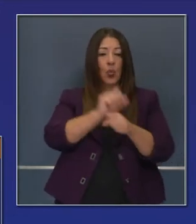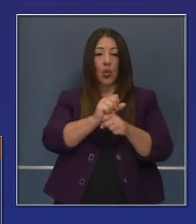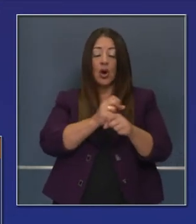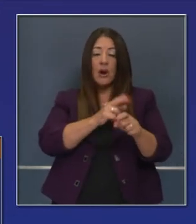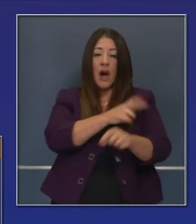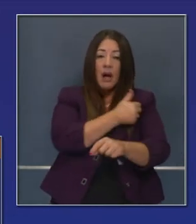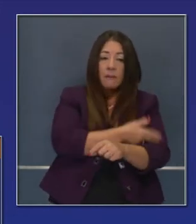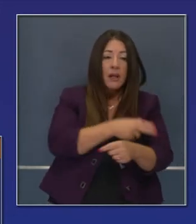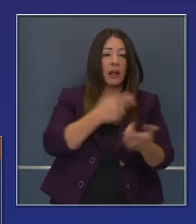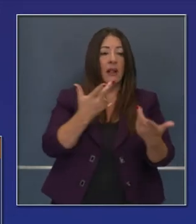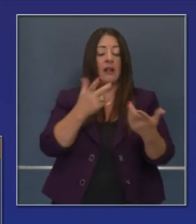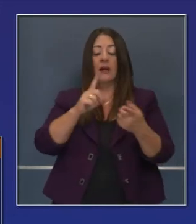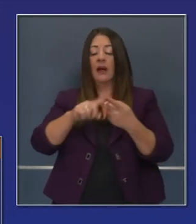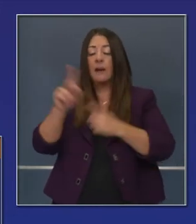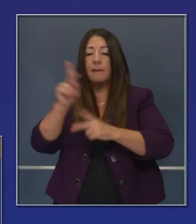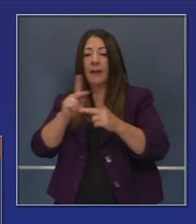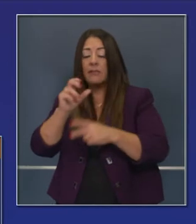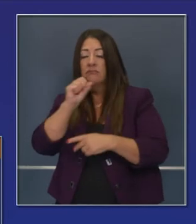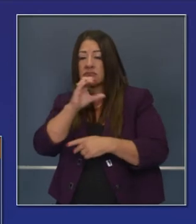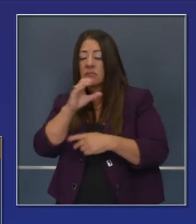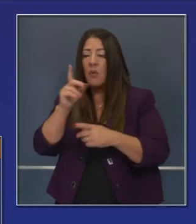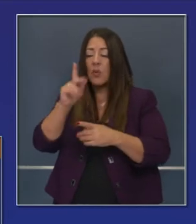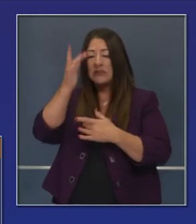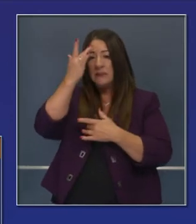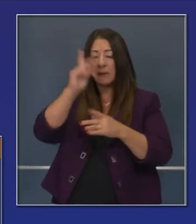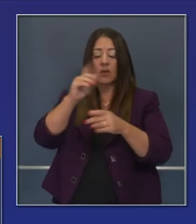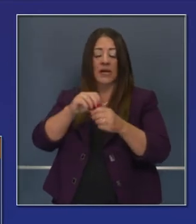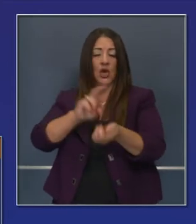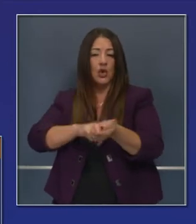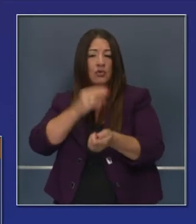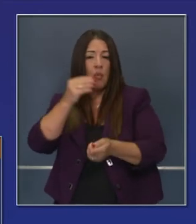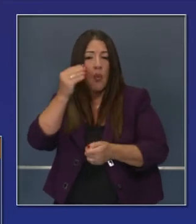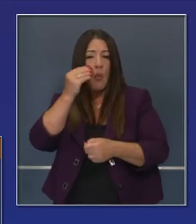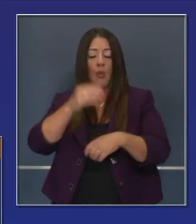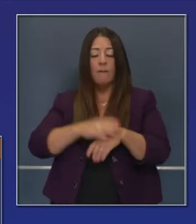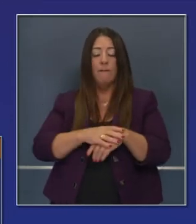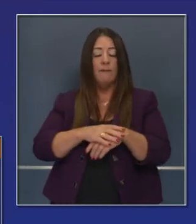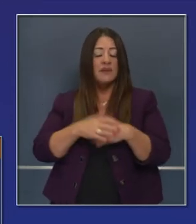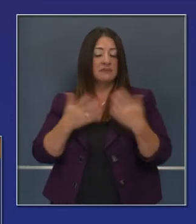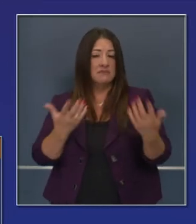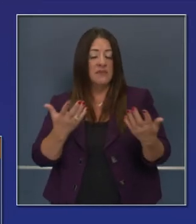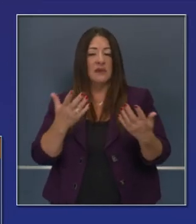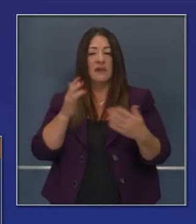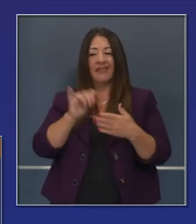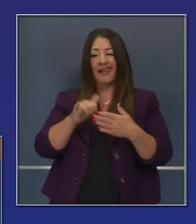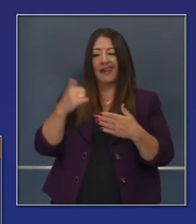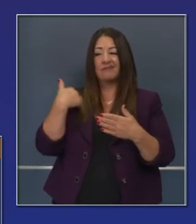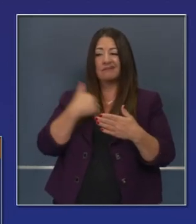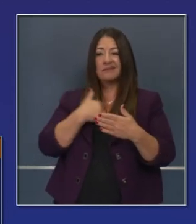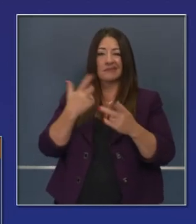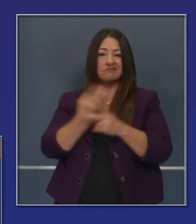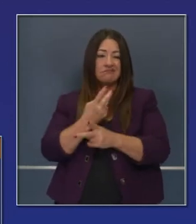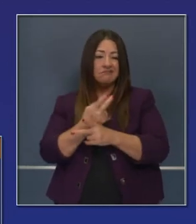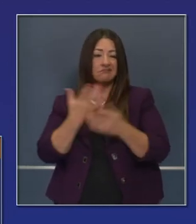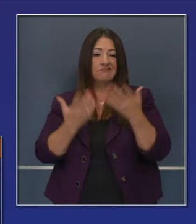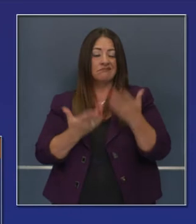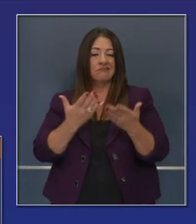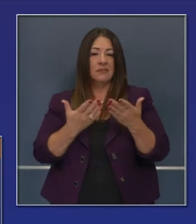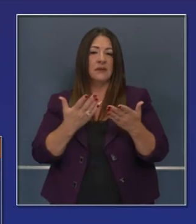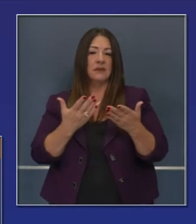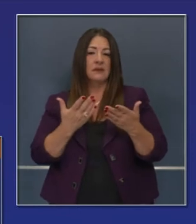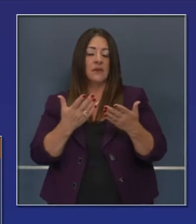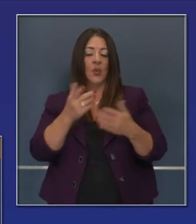aquellos en instalaciones donde viven muchos junto, instalaciones de atención médica especializada,